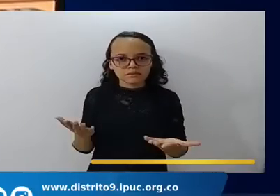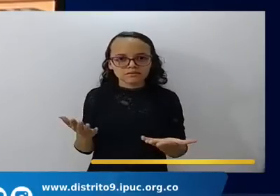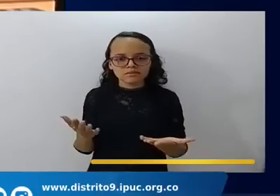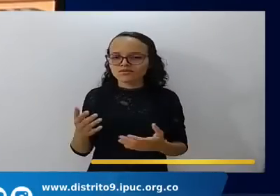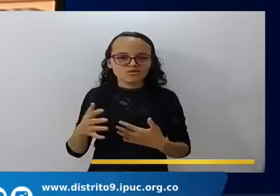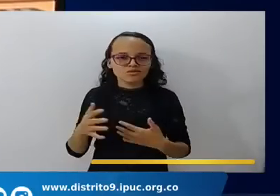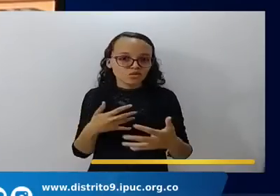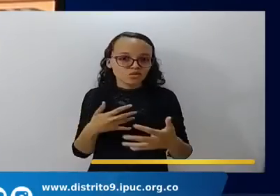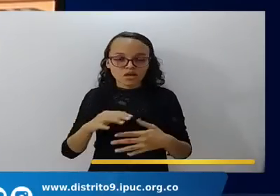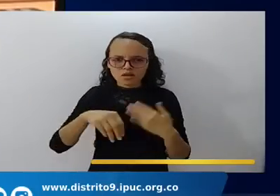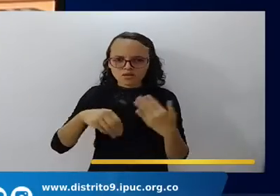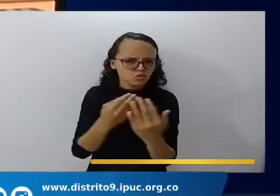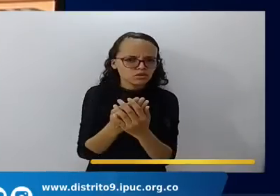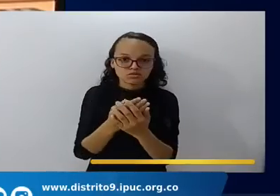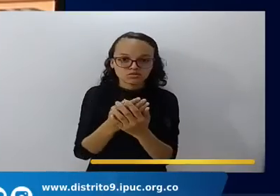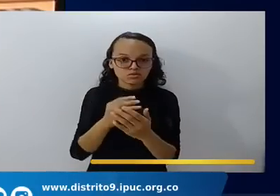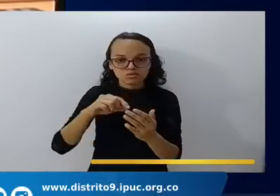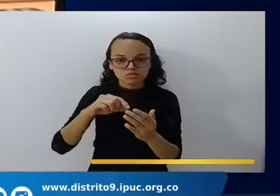es todo.